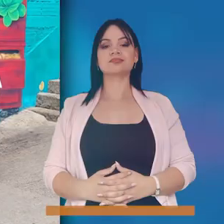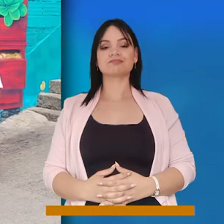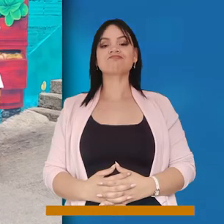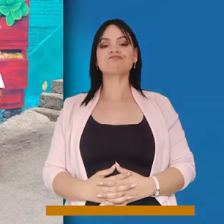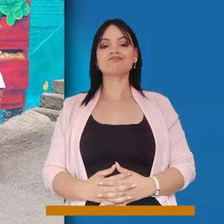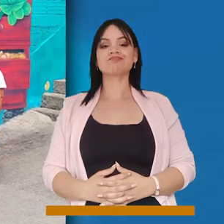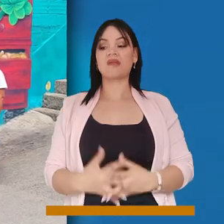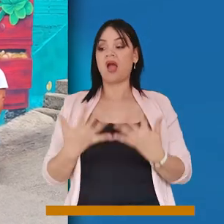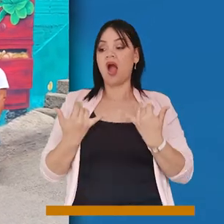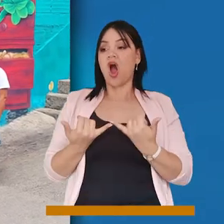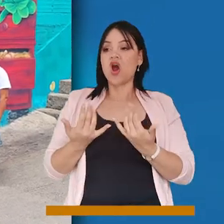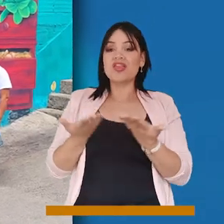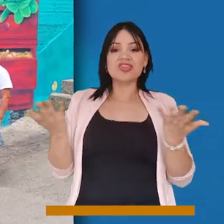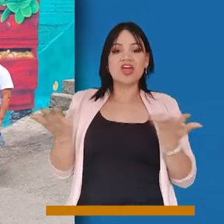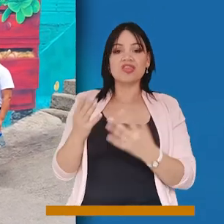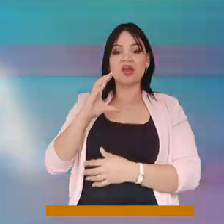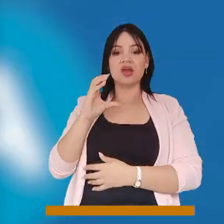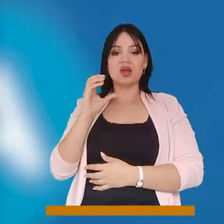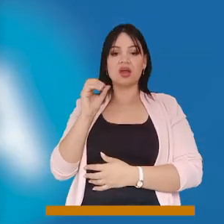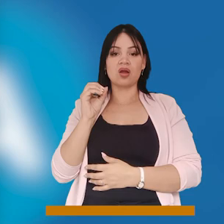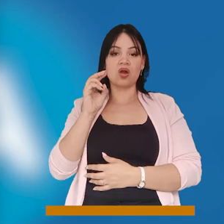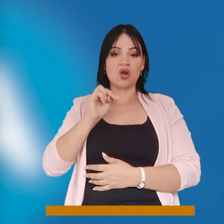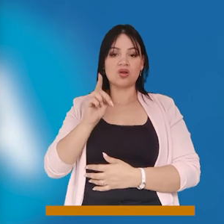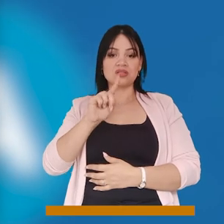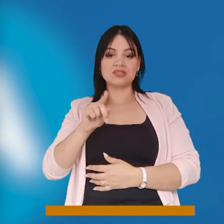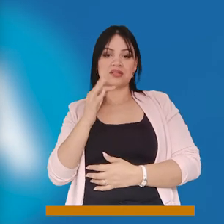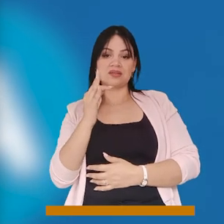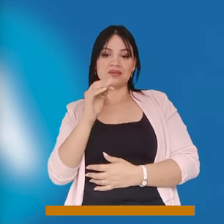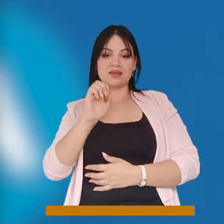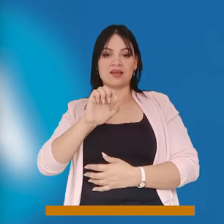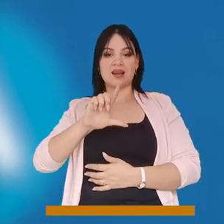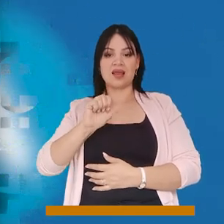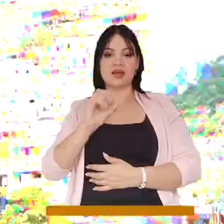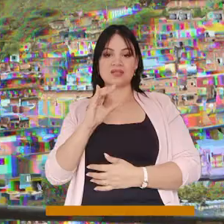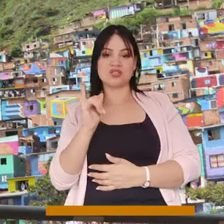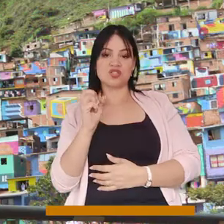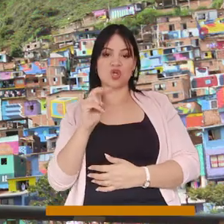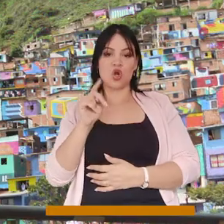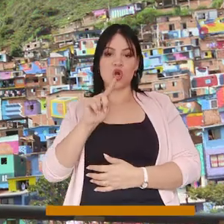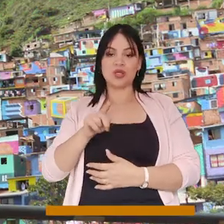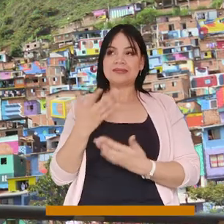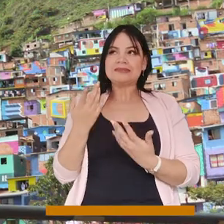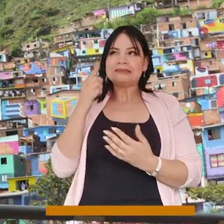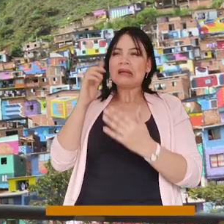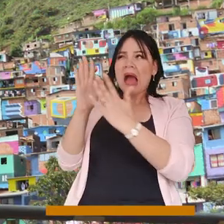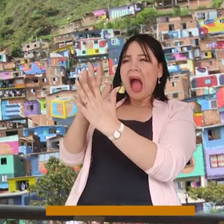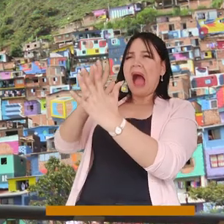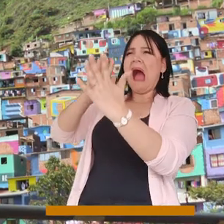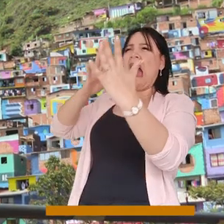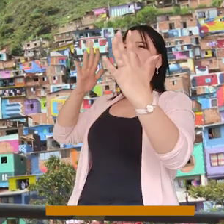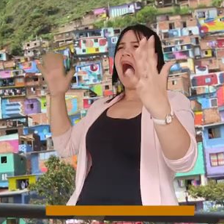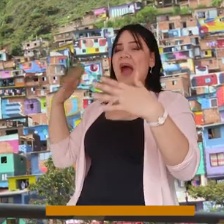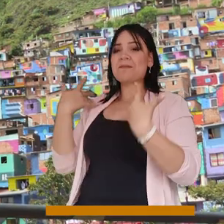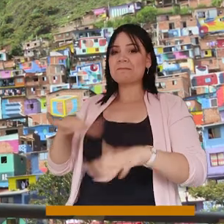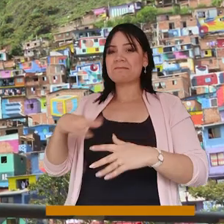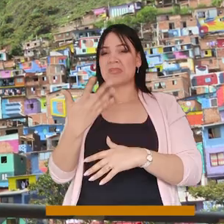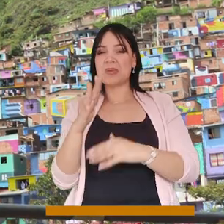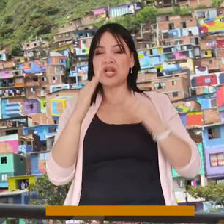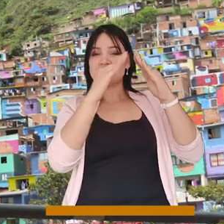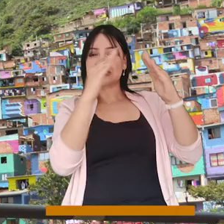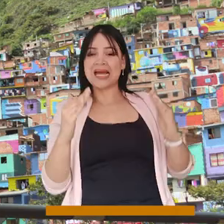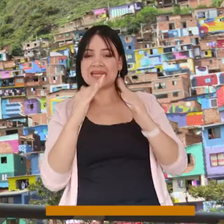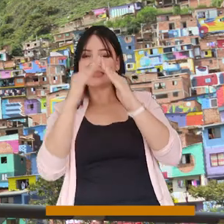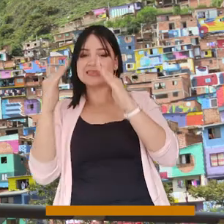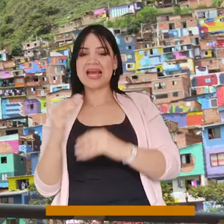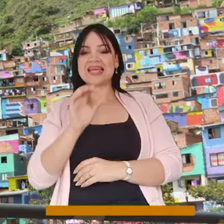Nos encontramos en Constelaciones, el macromural más grande de Medellín, donde más de 500 casas fueron intervenidas